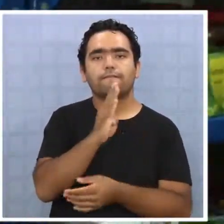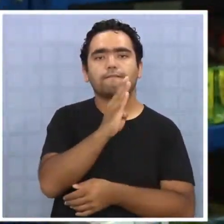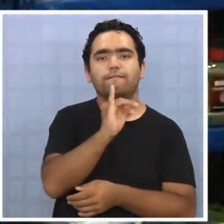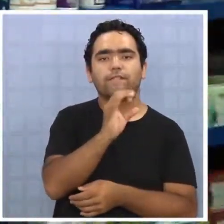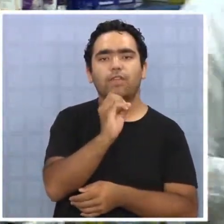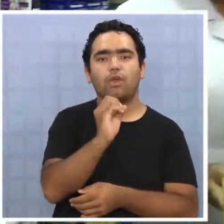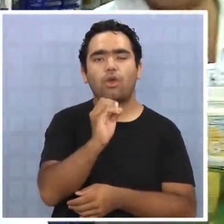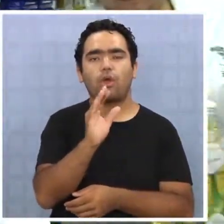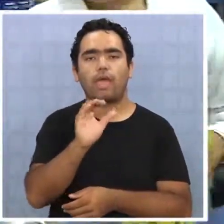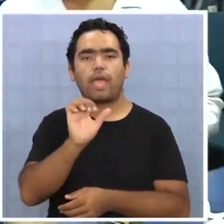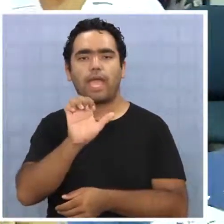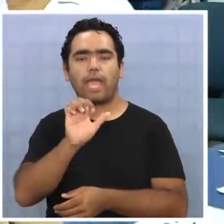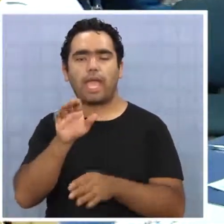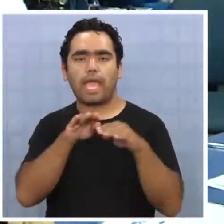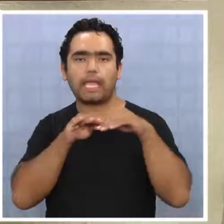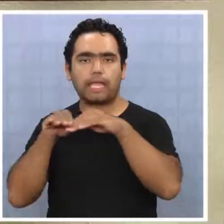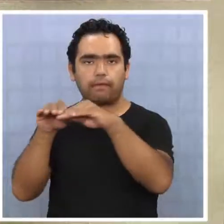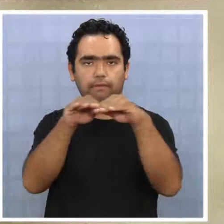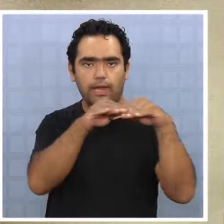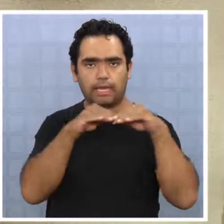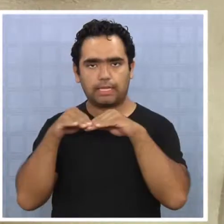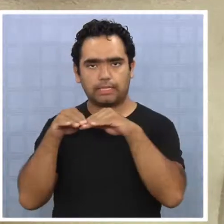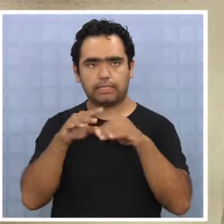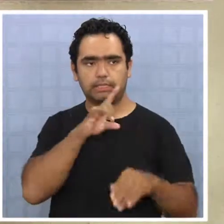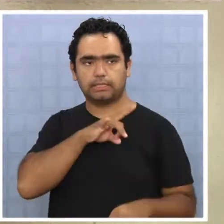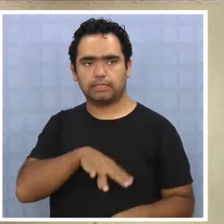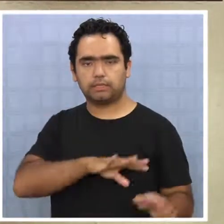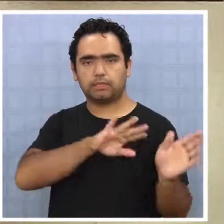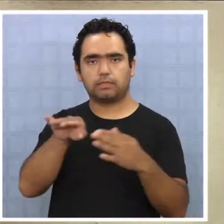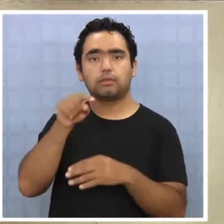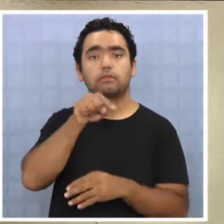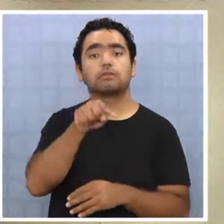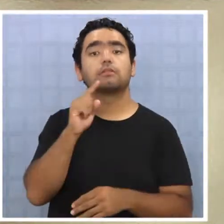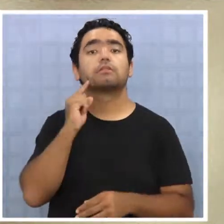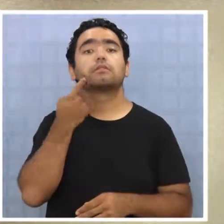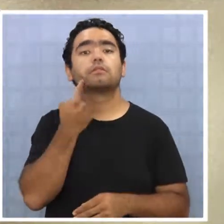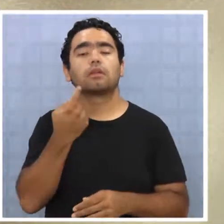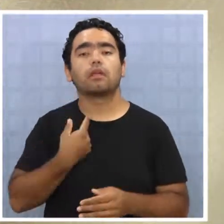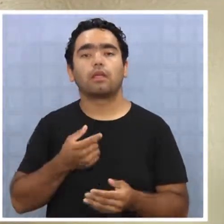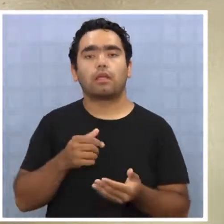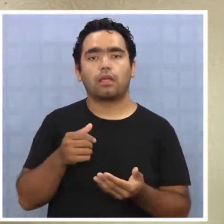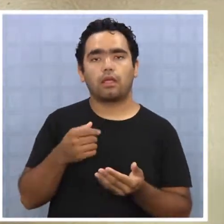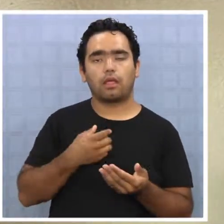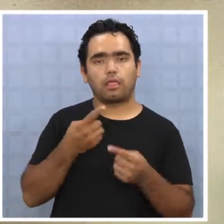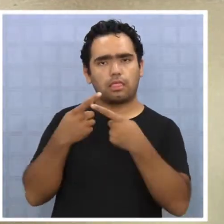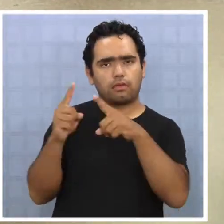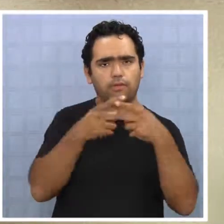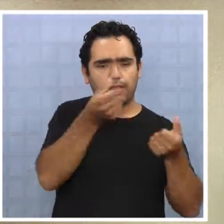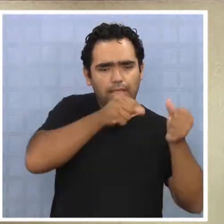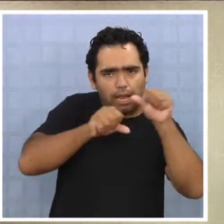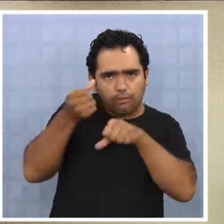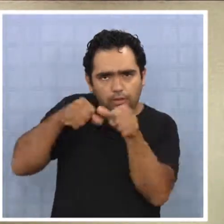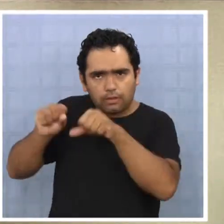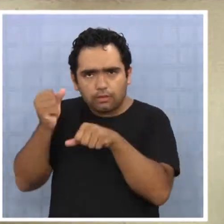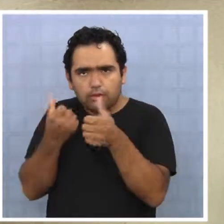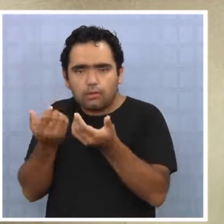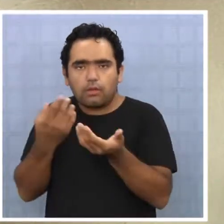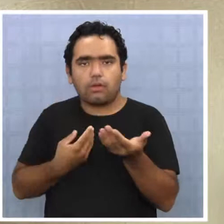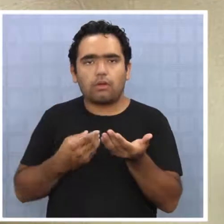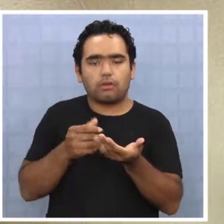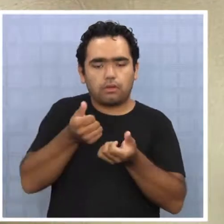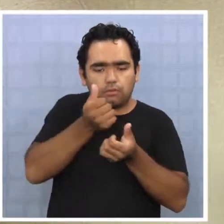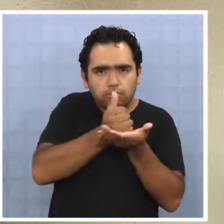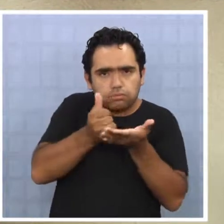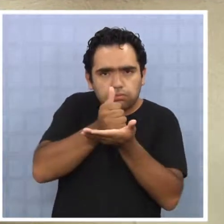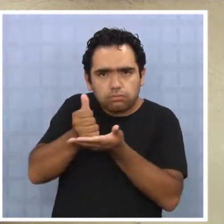Bioequivalente son medicamentos que son fabricados por distintos laboratorios pero que tienen el mismo principio activo y de los